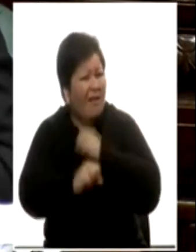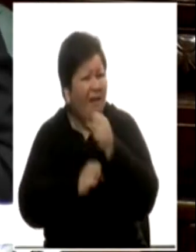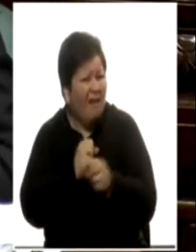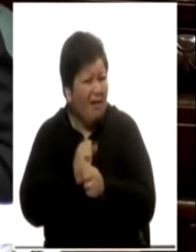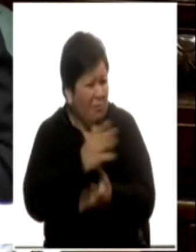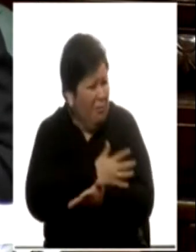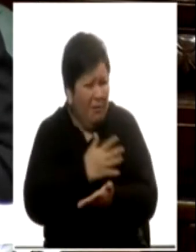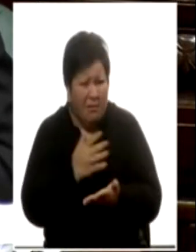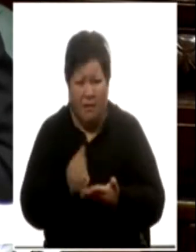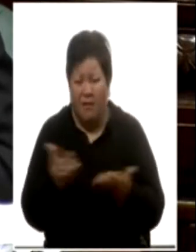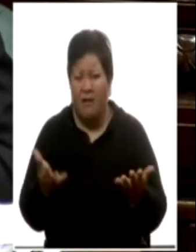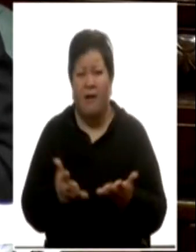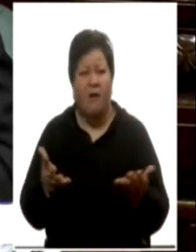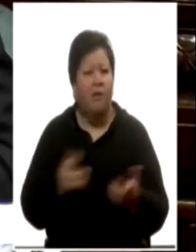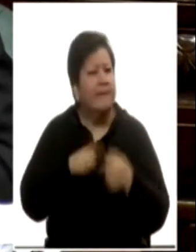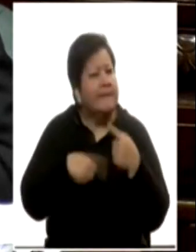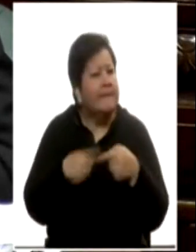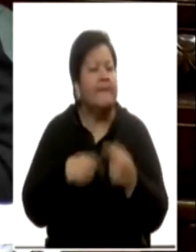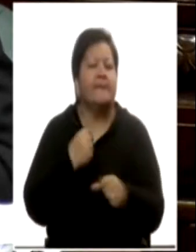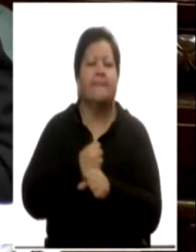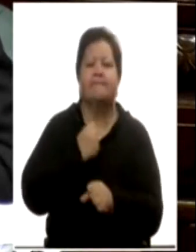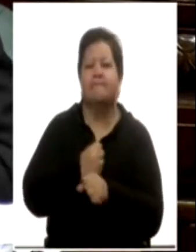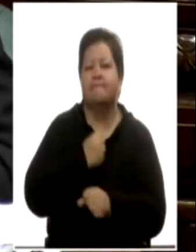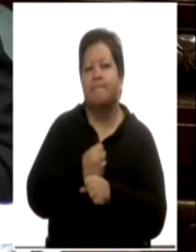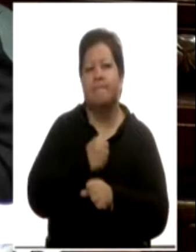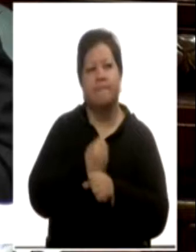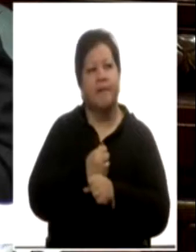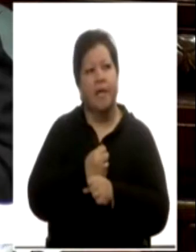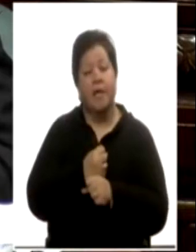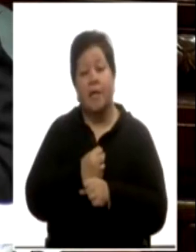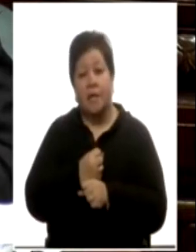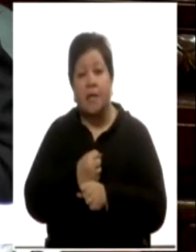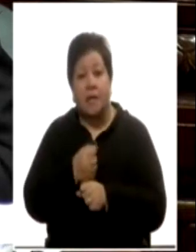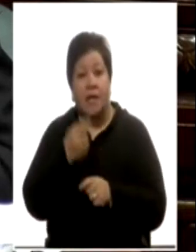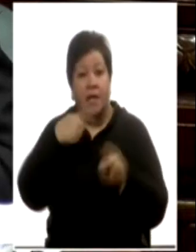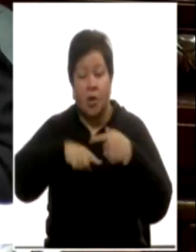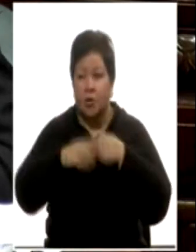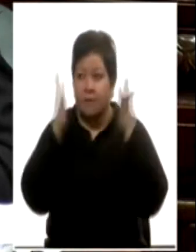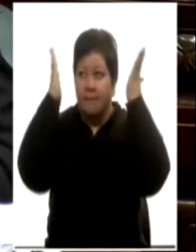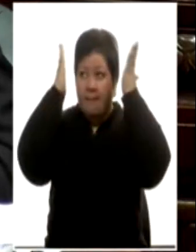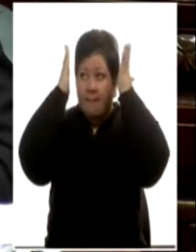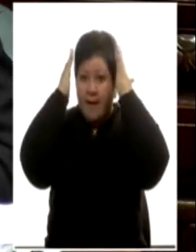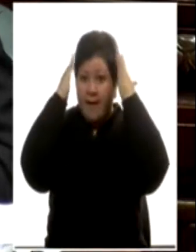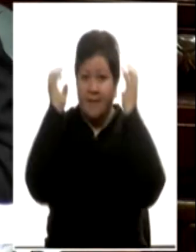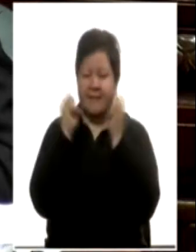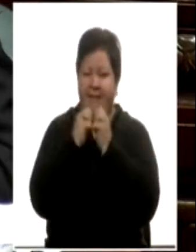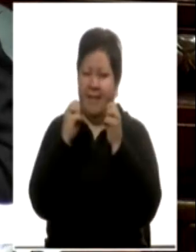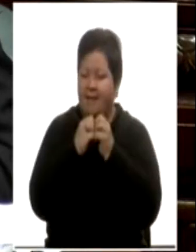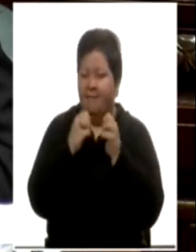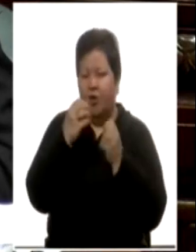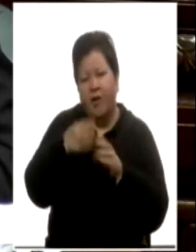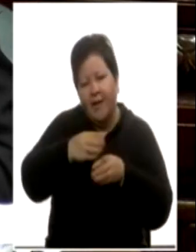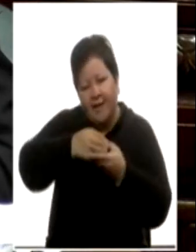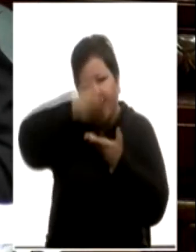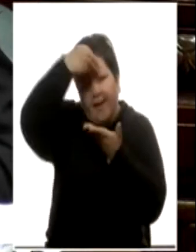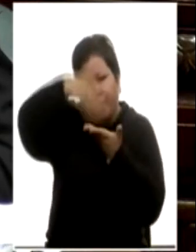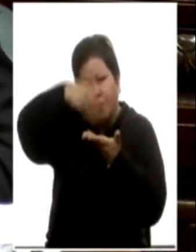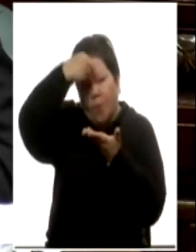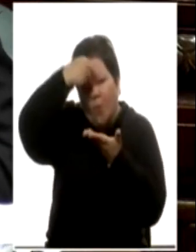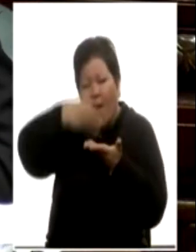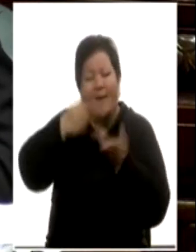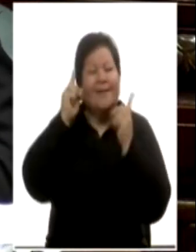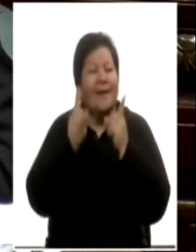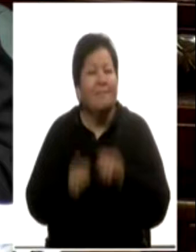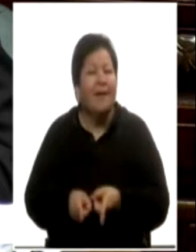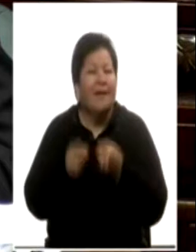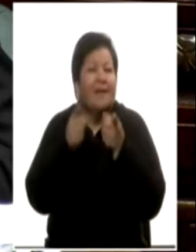lo cual consolida que para el uso de nuestras neuronas y ejercicio de nuestras capacidades intelectuales, para la creación, para la libertad,